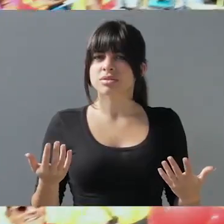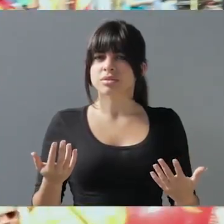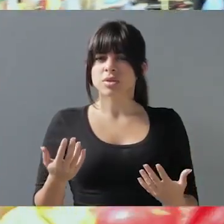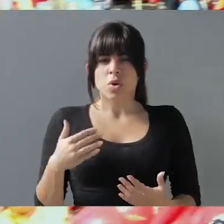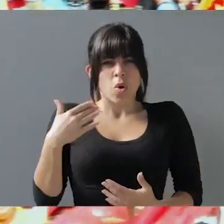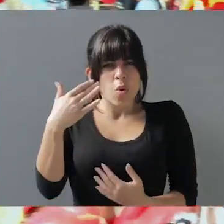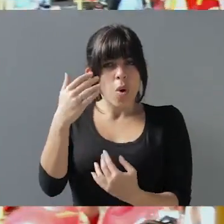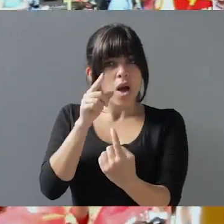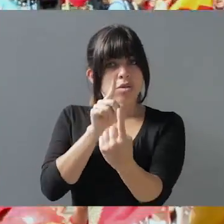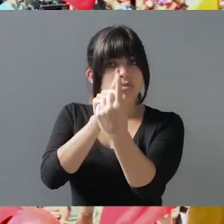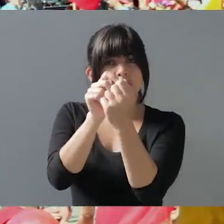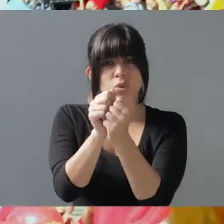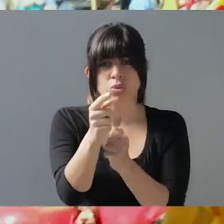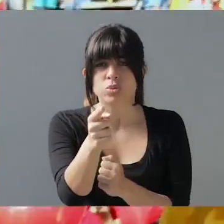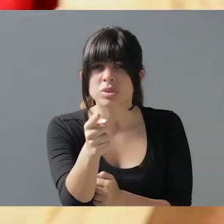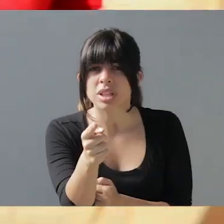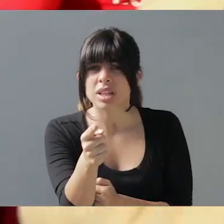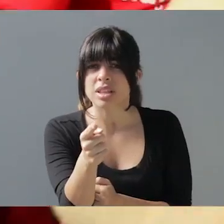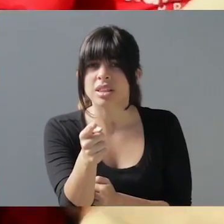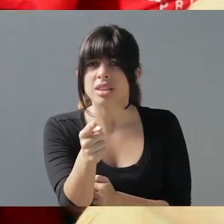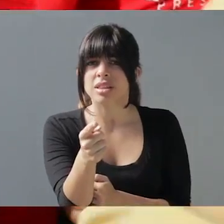Cuando se está de pie frente a usted,